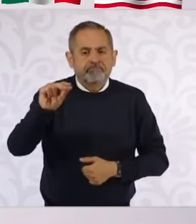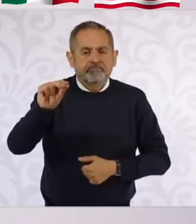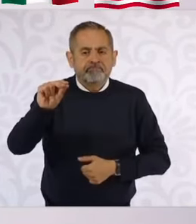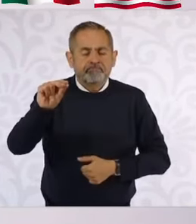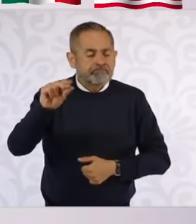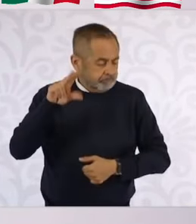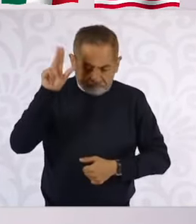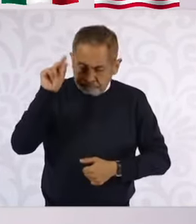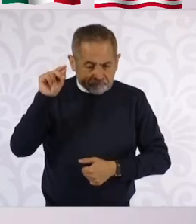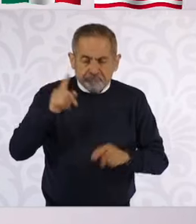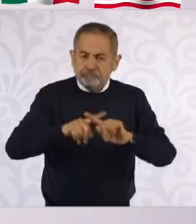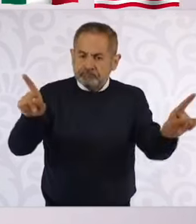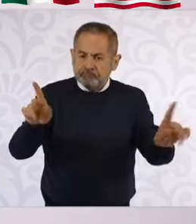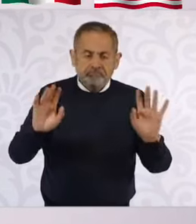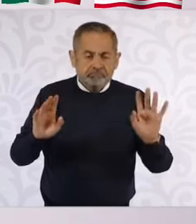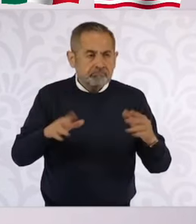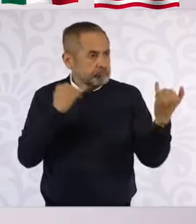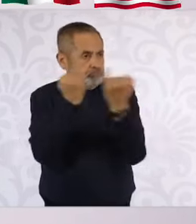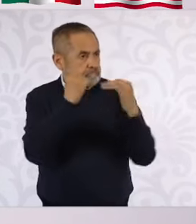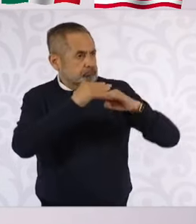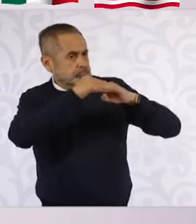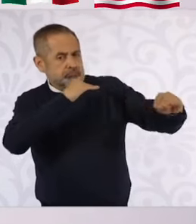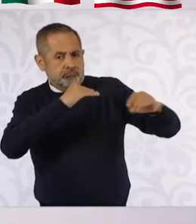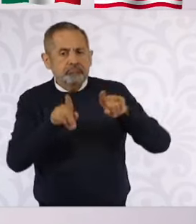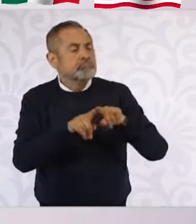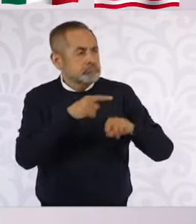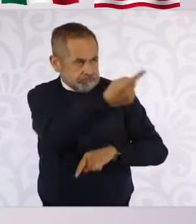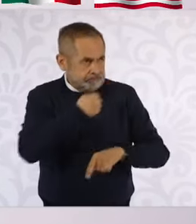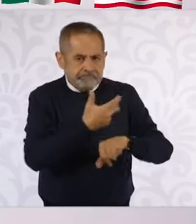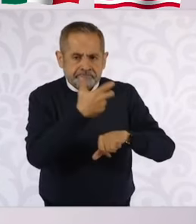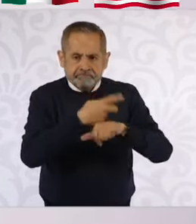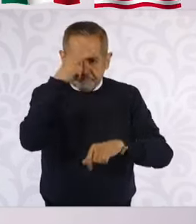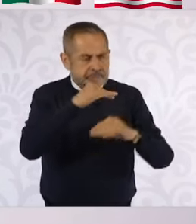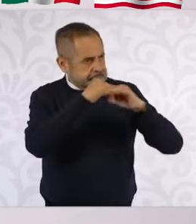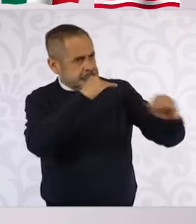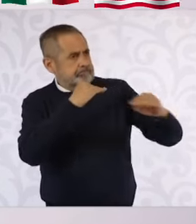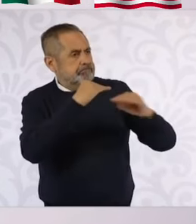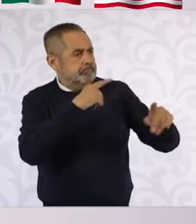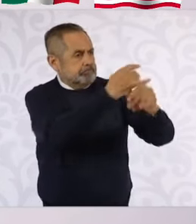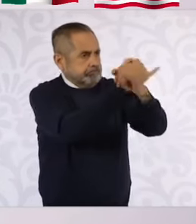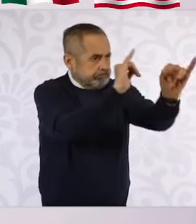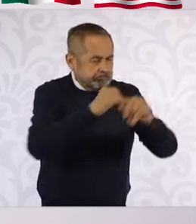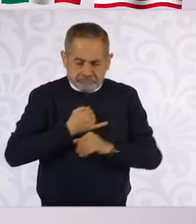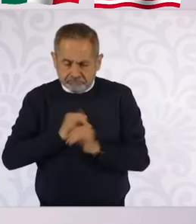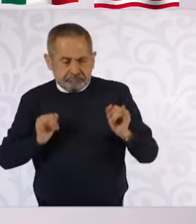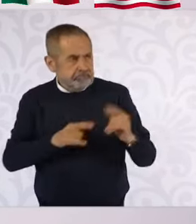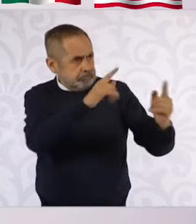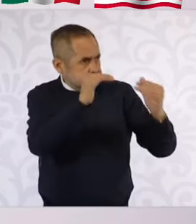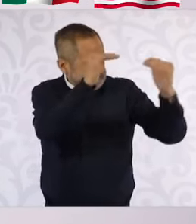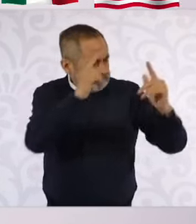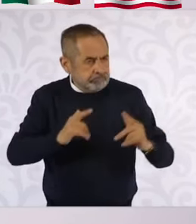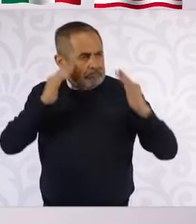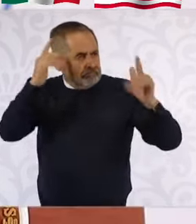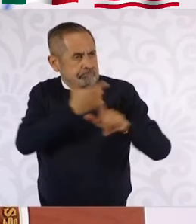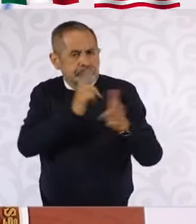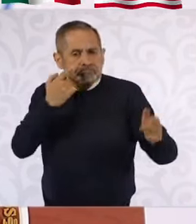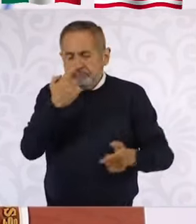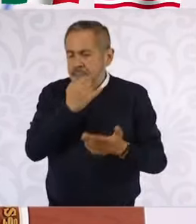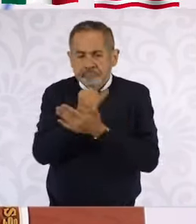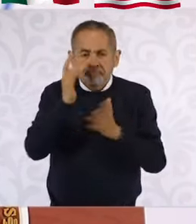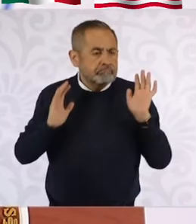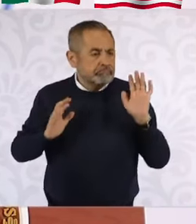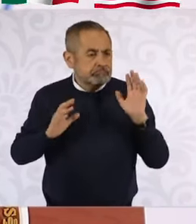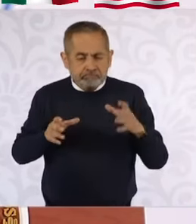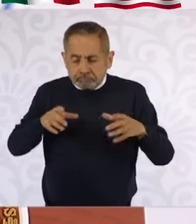Es una relación distinta, es una relación de iguales, entre dos países independientes, soberanos, que compartimos mucho, compartimos